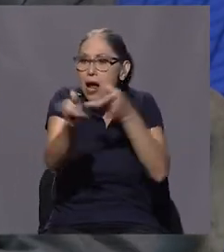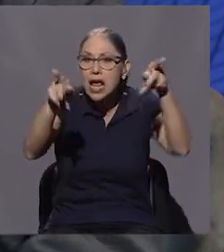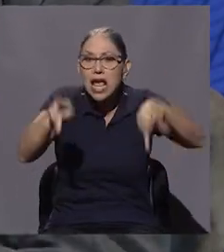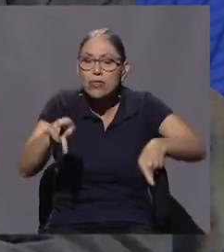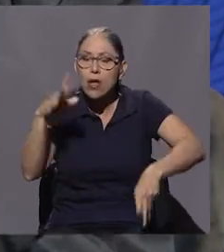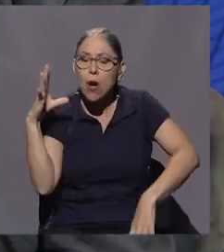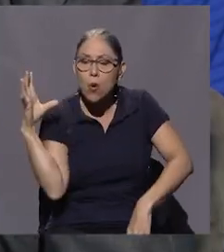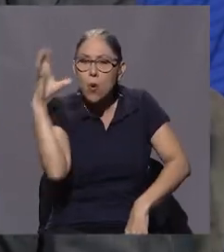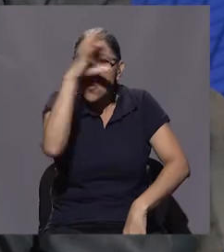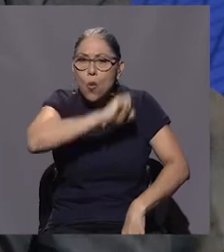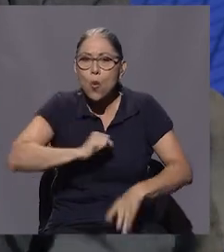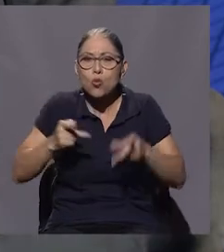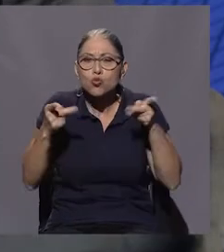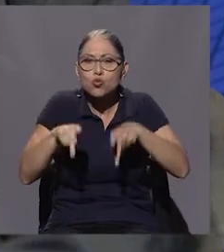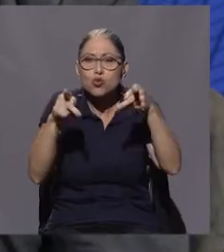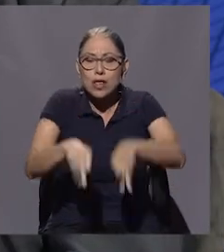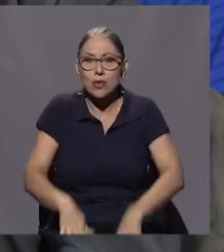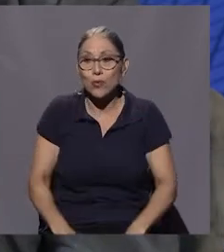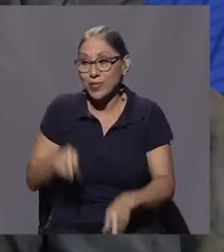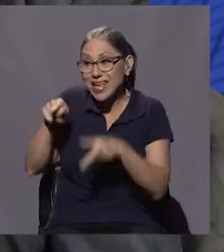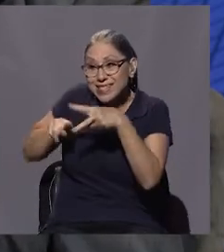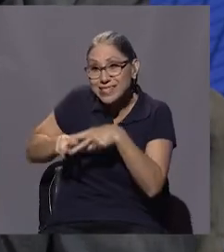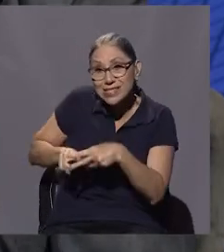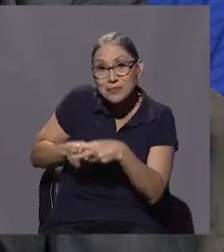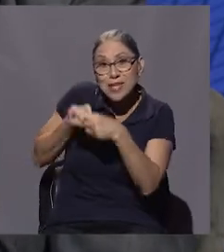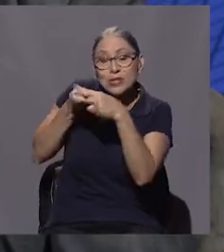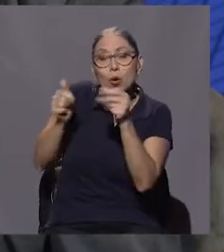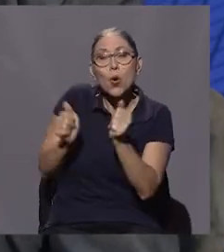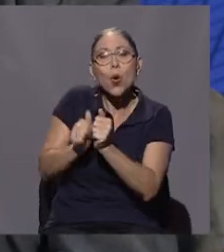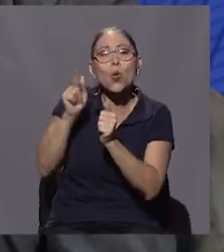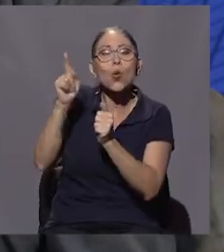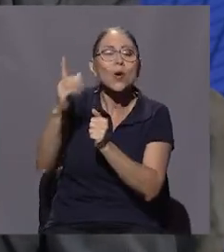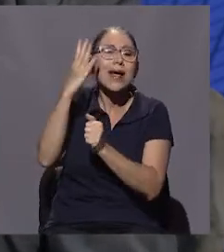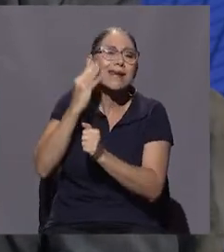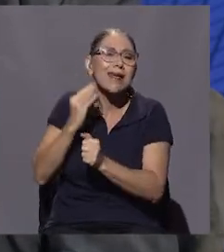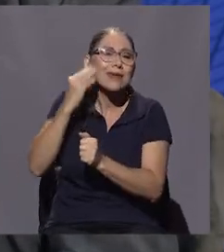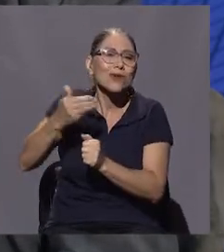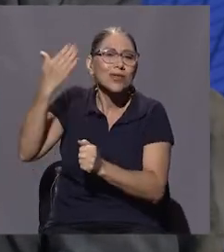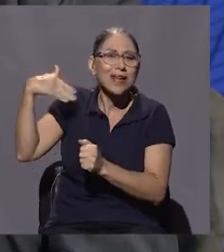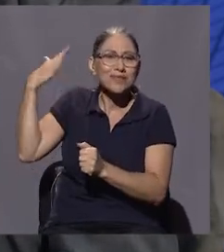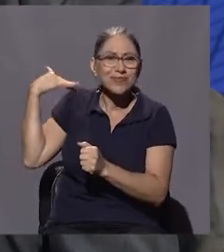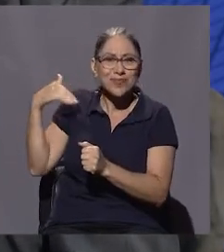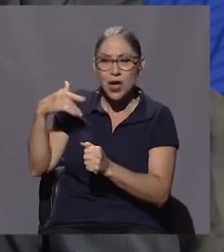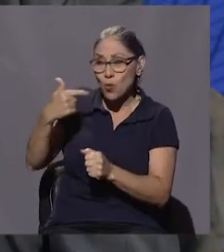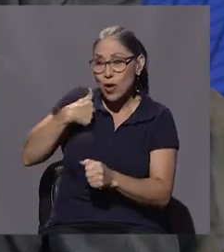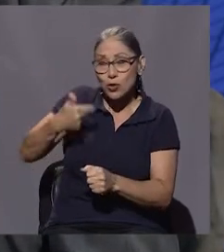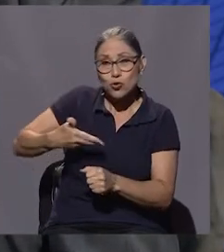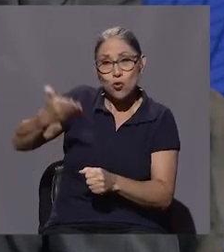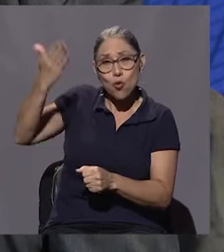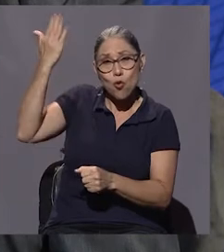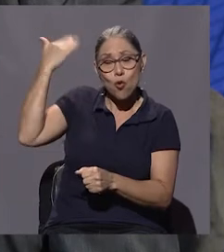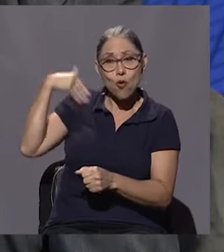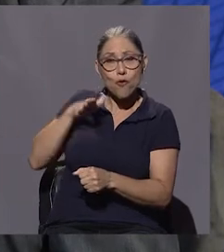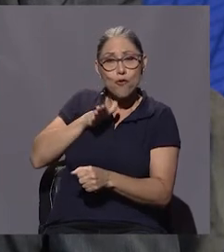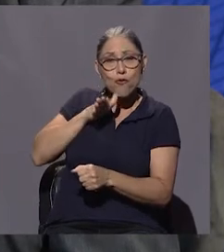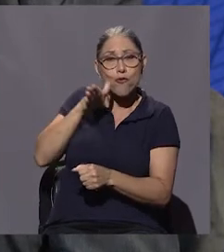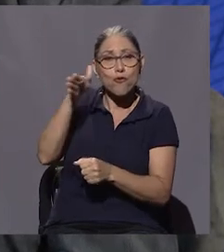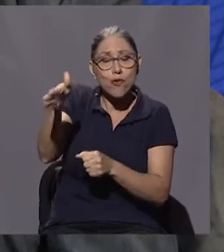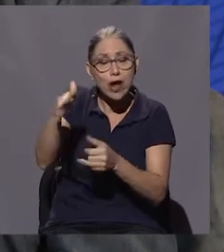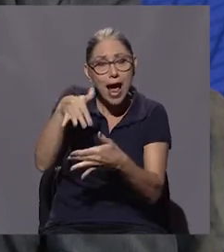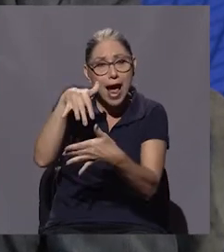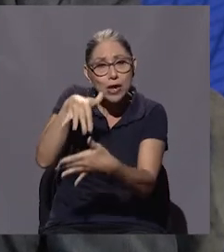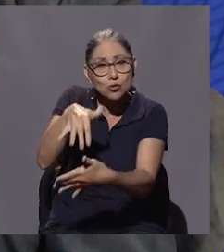sucediendo. Sobre todo, y yo empiezo el libro con una anécdota, si usted recuerda, que cuando yo fui a hacer mi tesis de licenciatura